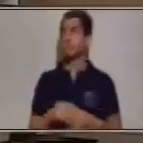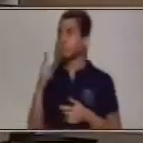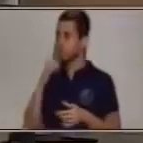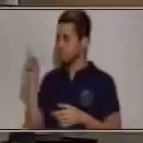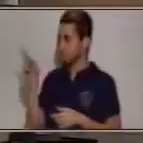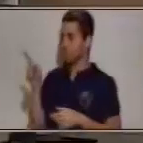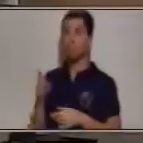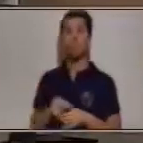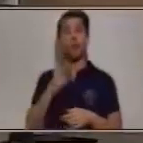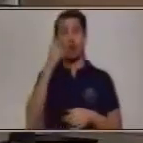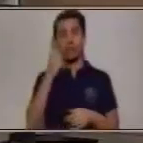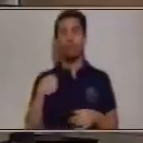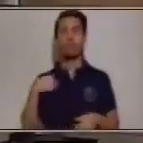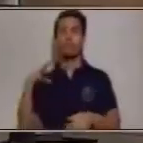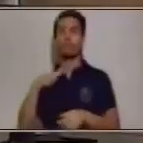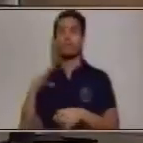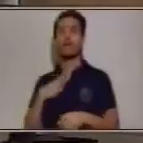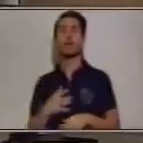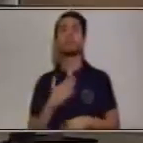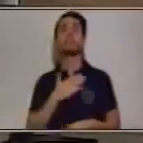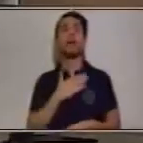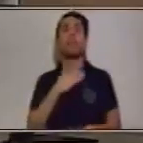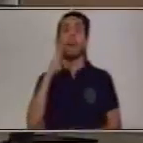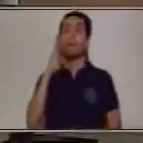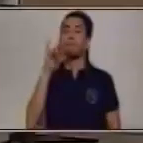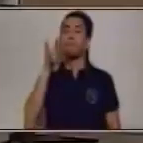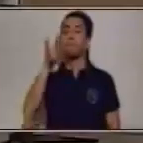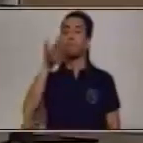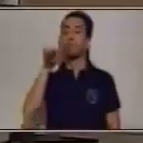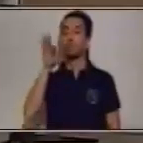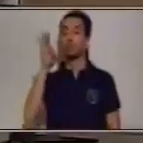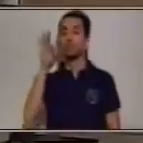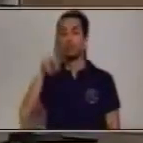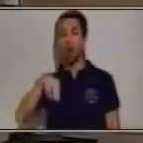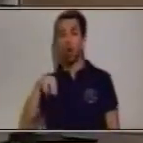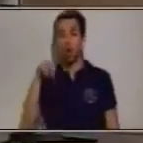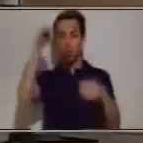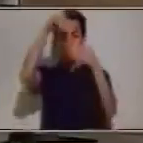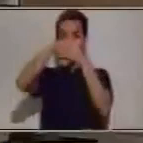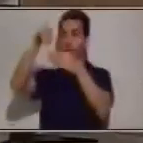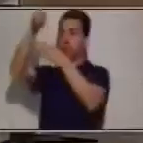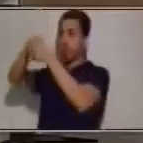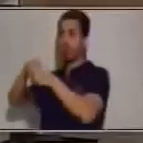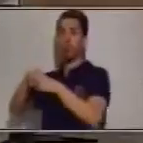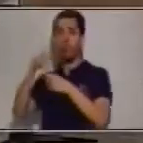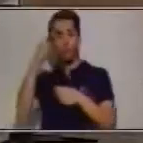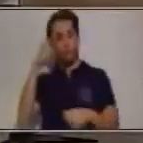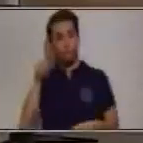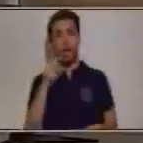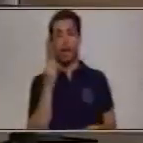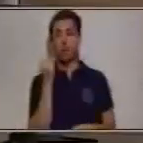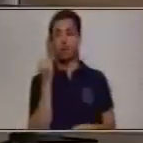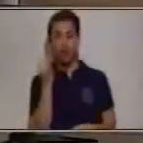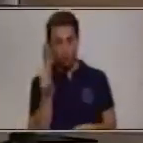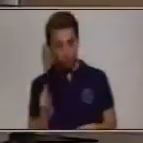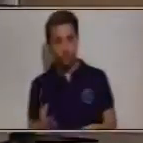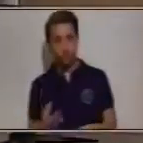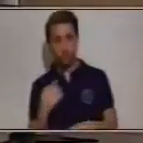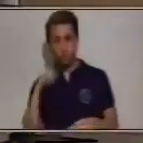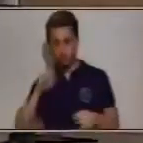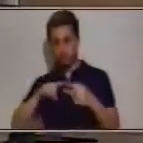nuevamente el buzón donde nosotros vamos a colocar los numeritos para poder empezar a